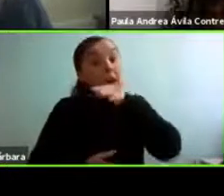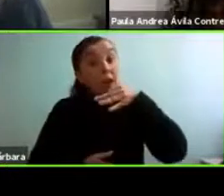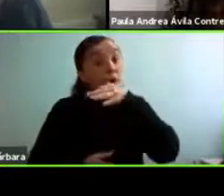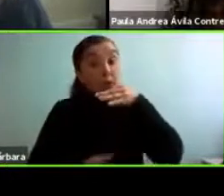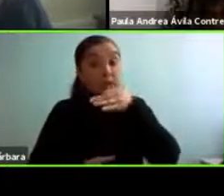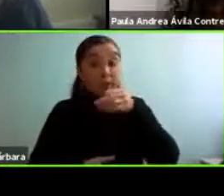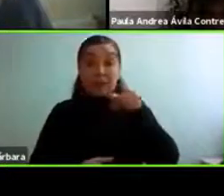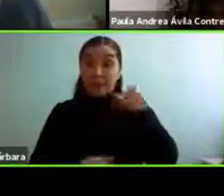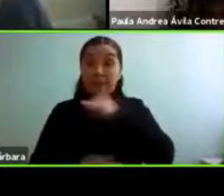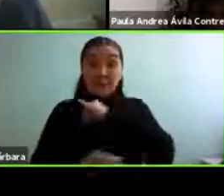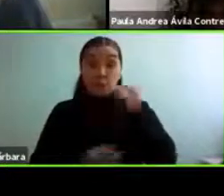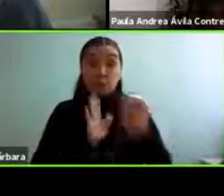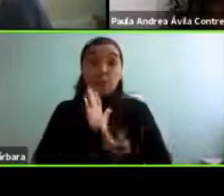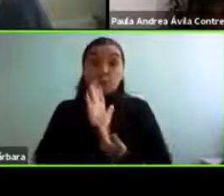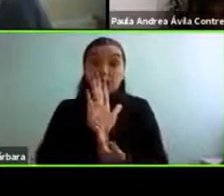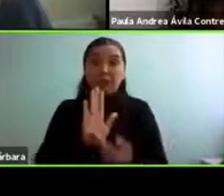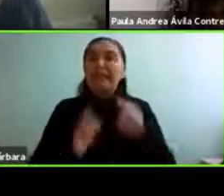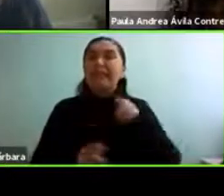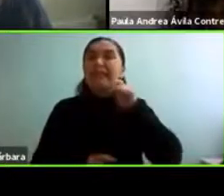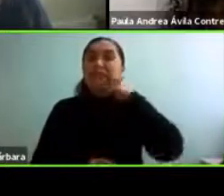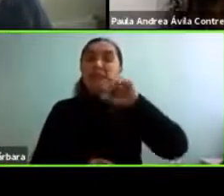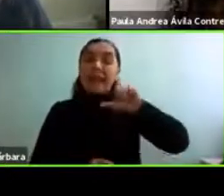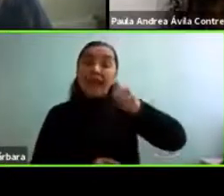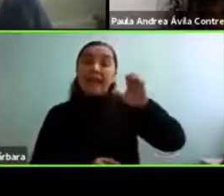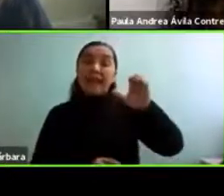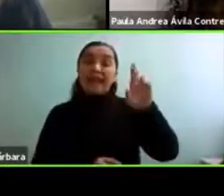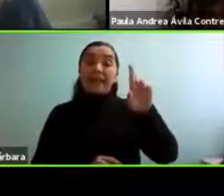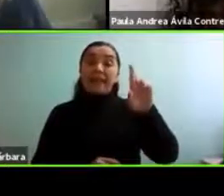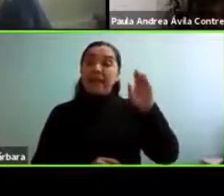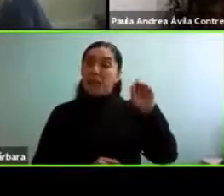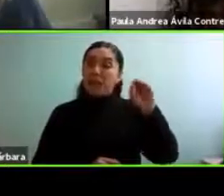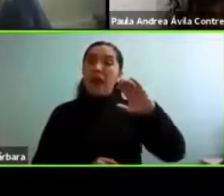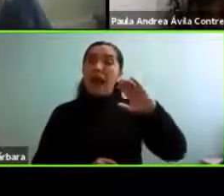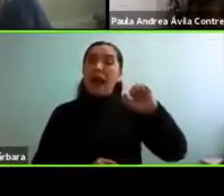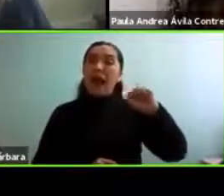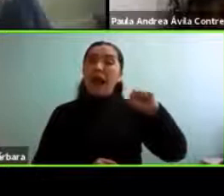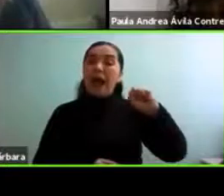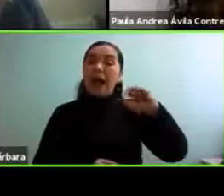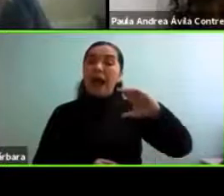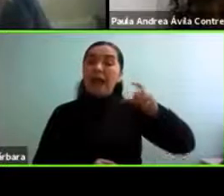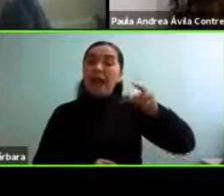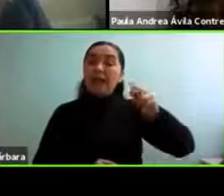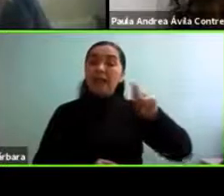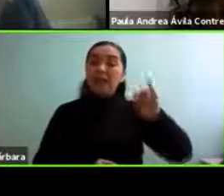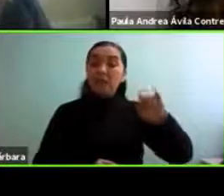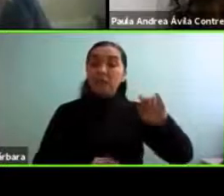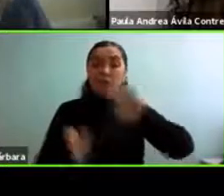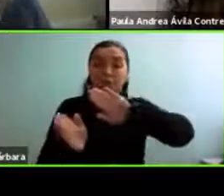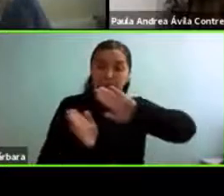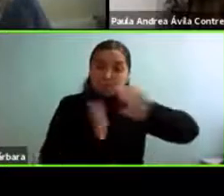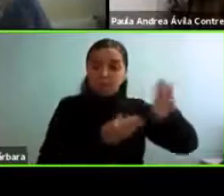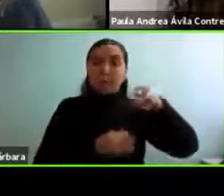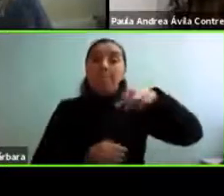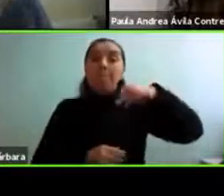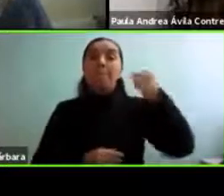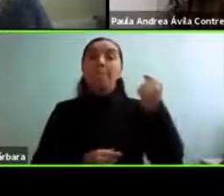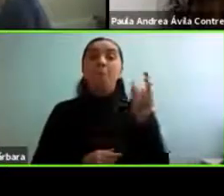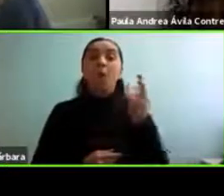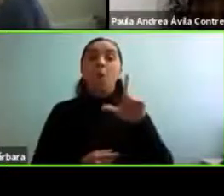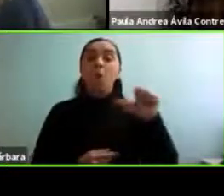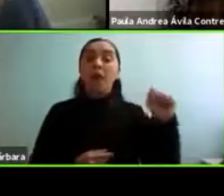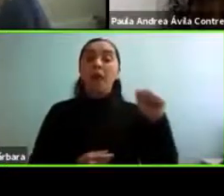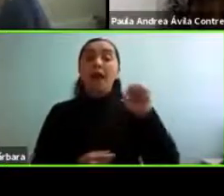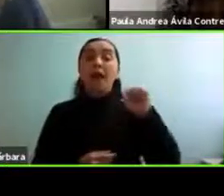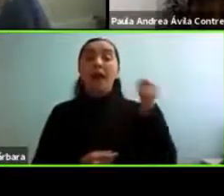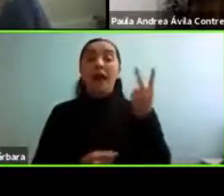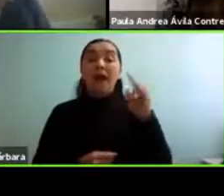presentación qué es que es Geroactivismo. También nos va a acompañar Paula Ávila, quien es kinesióloga de la Pontificia Universidad Católica